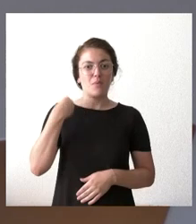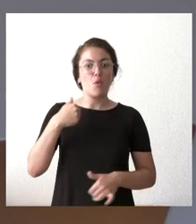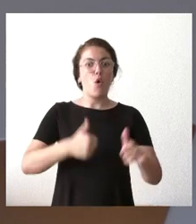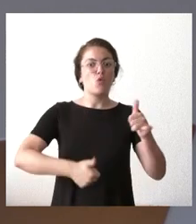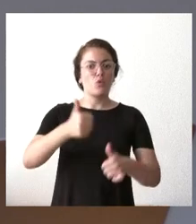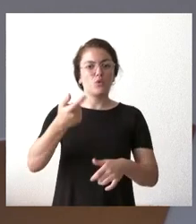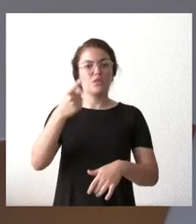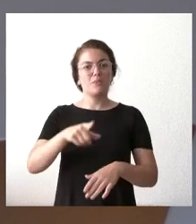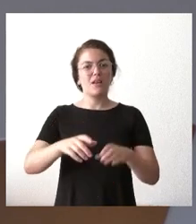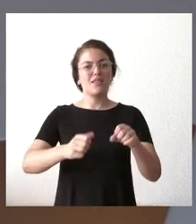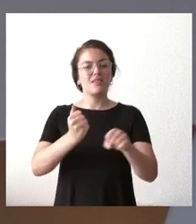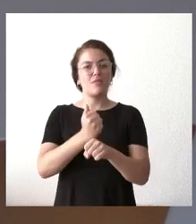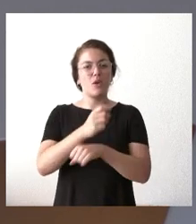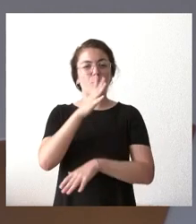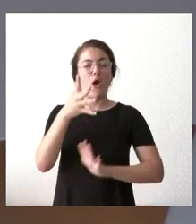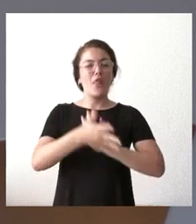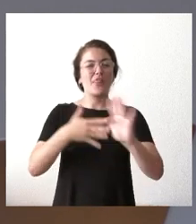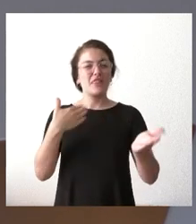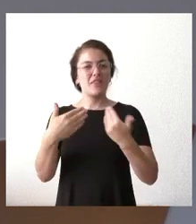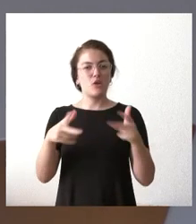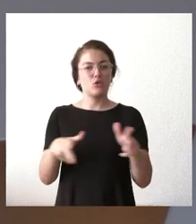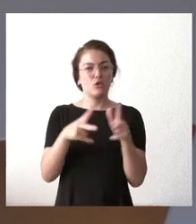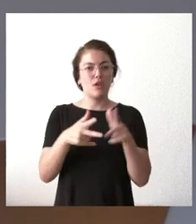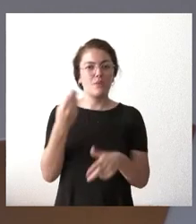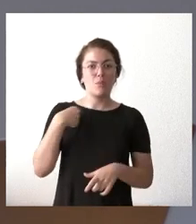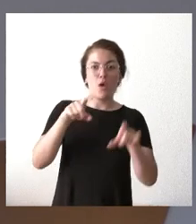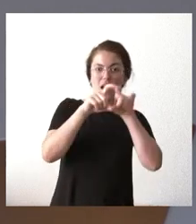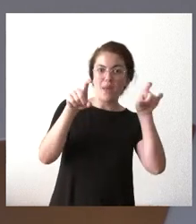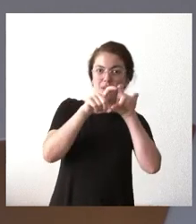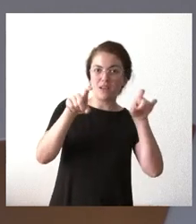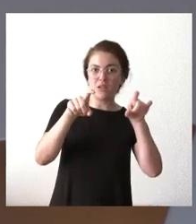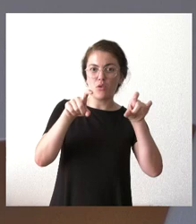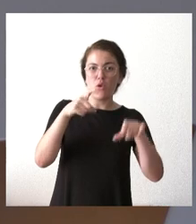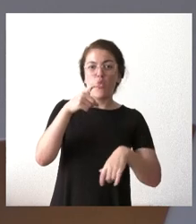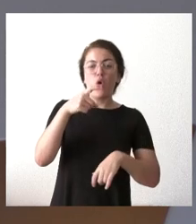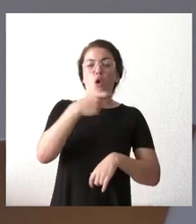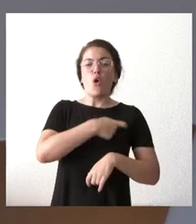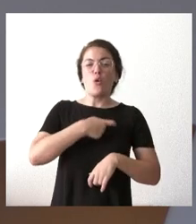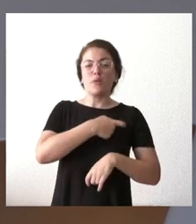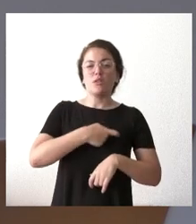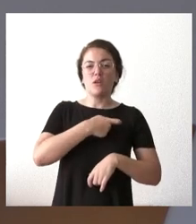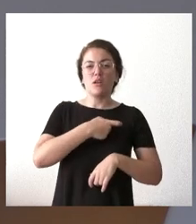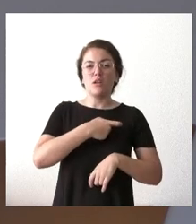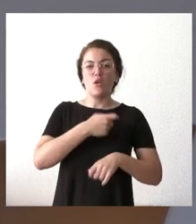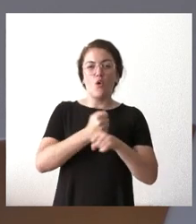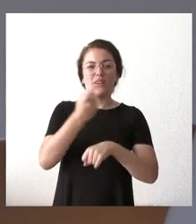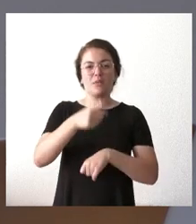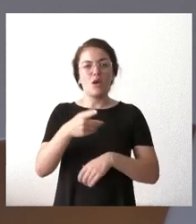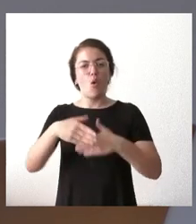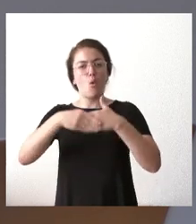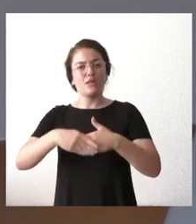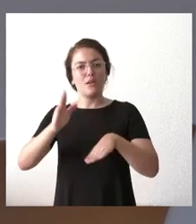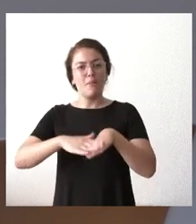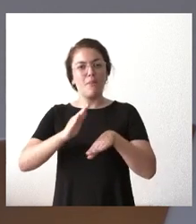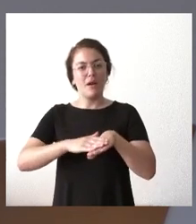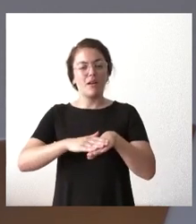del diálogo social de los empresarios de comisiones obreras y de UGT para dotarnos de mayores capacidades pero